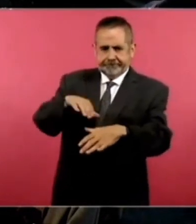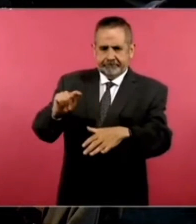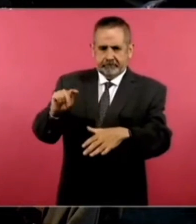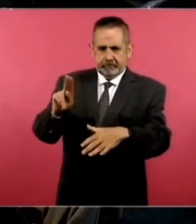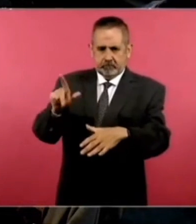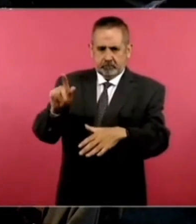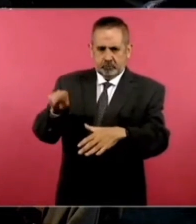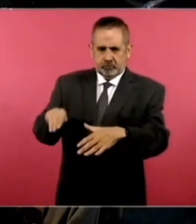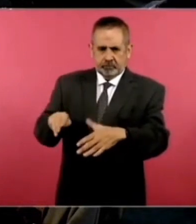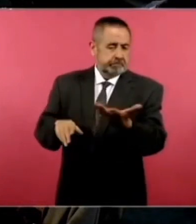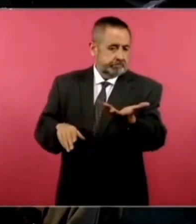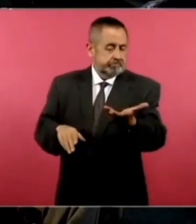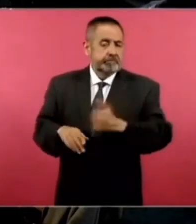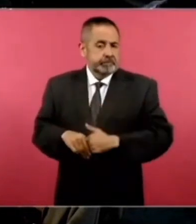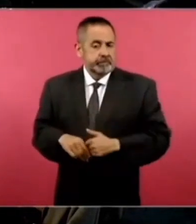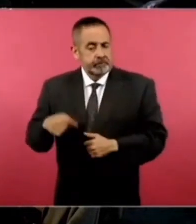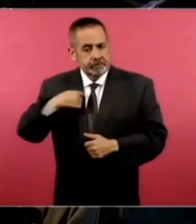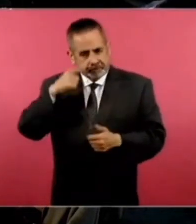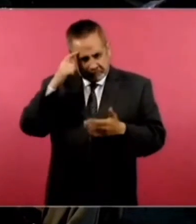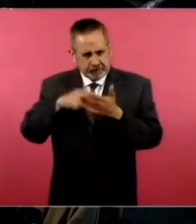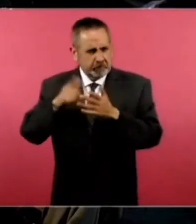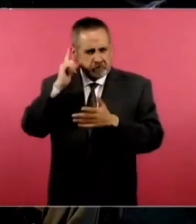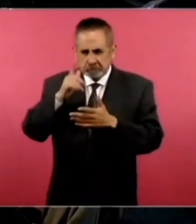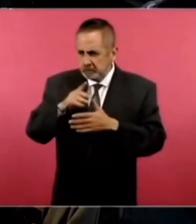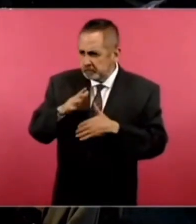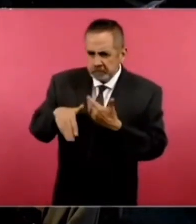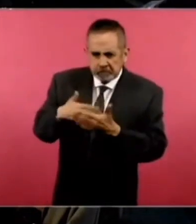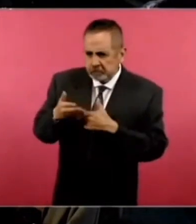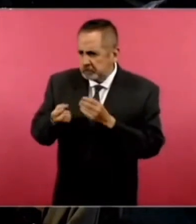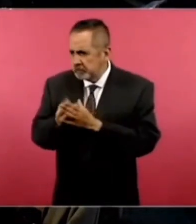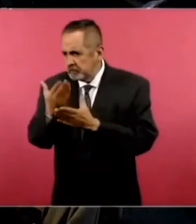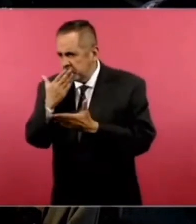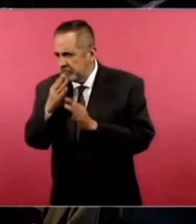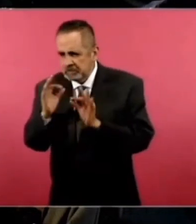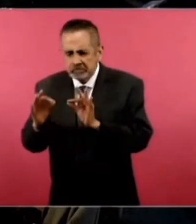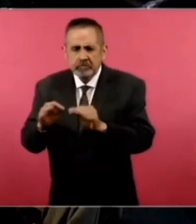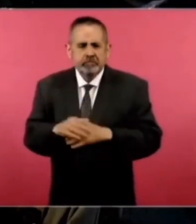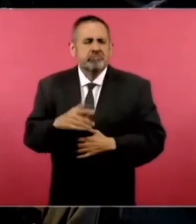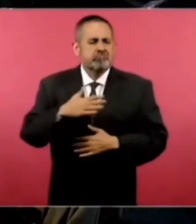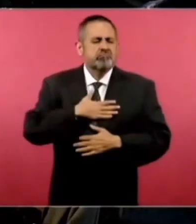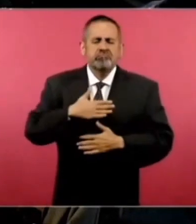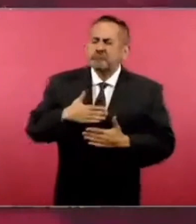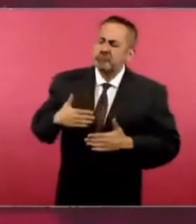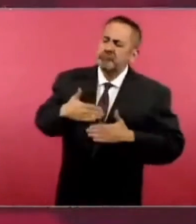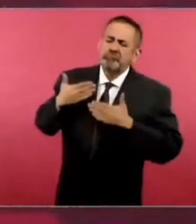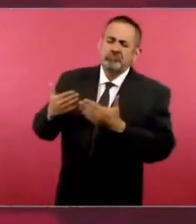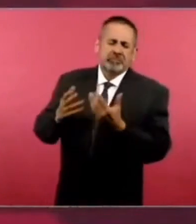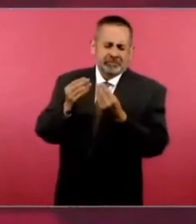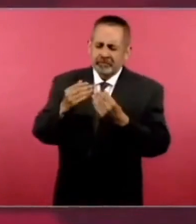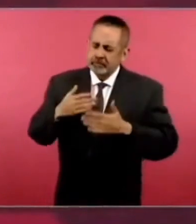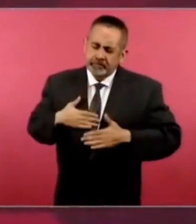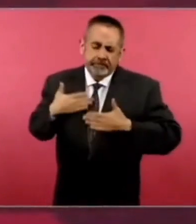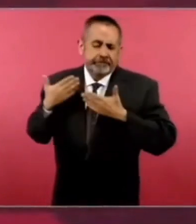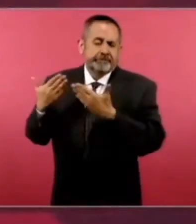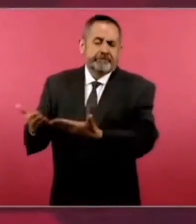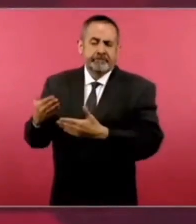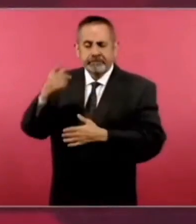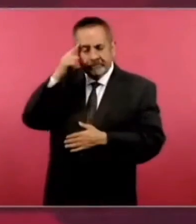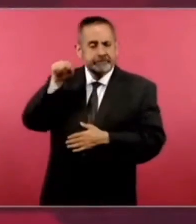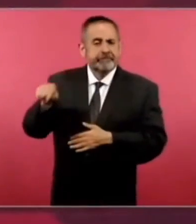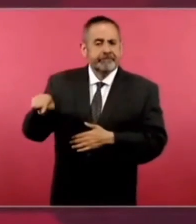Yo espero que salgan bien las cosas. Le tengo confianza, mucha confianza,